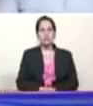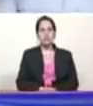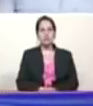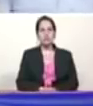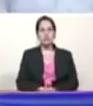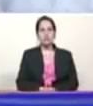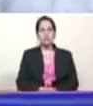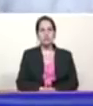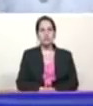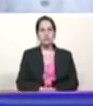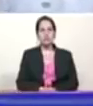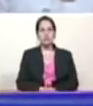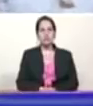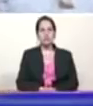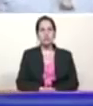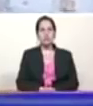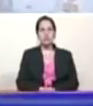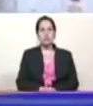vuelto